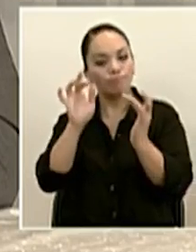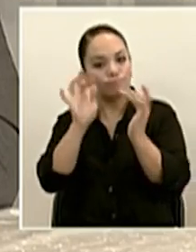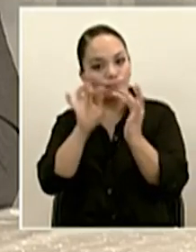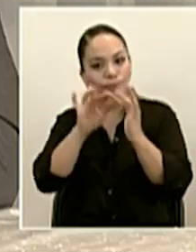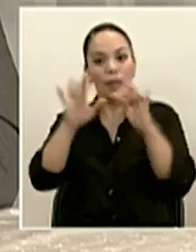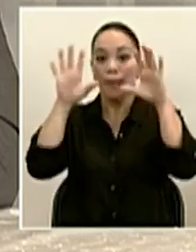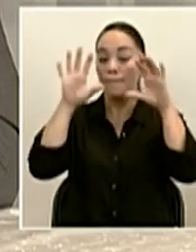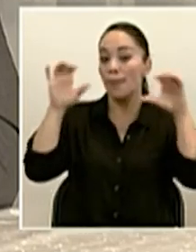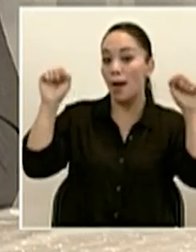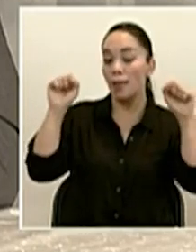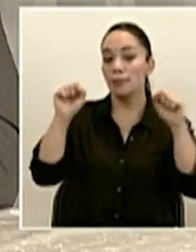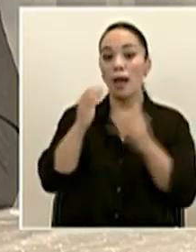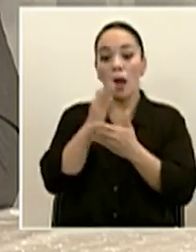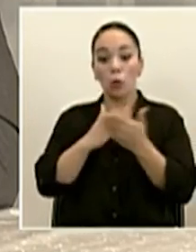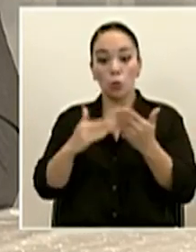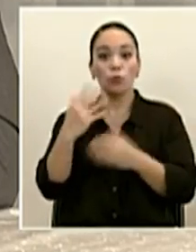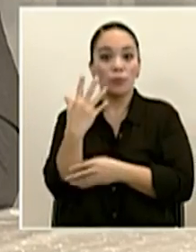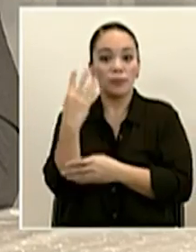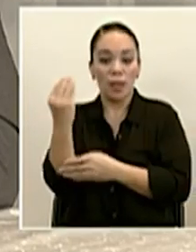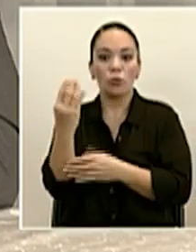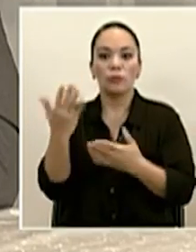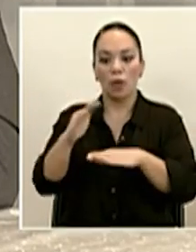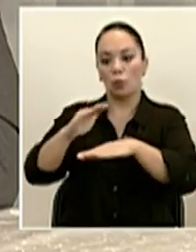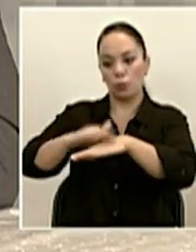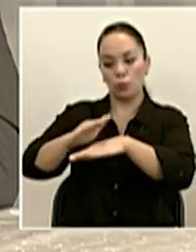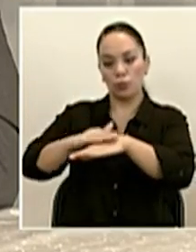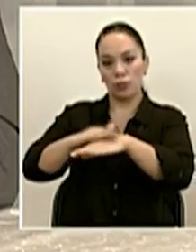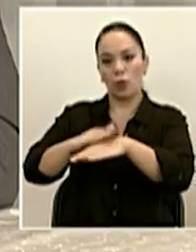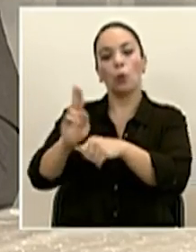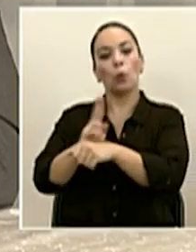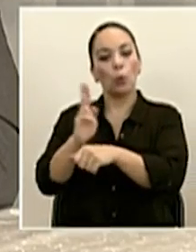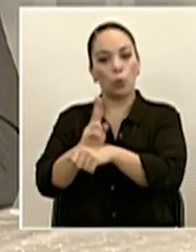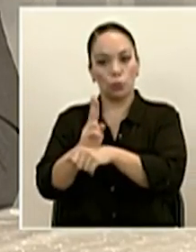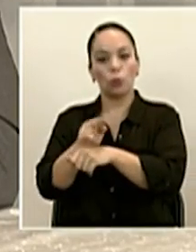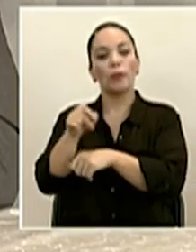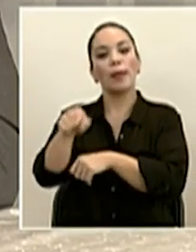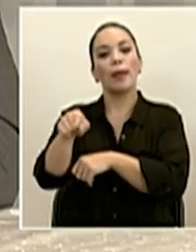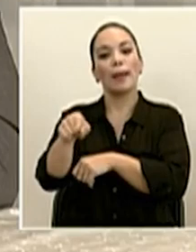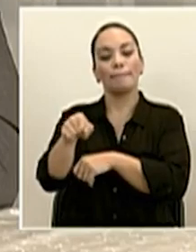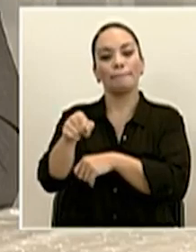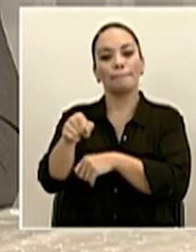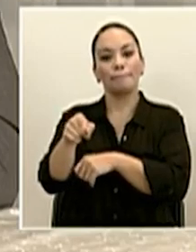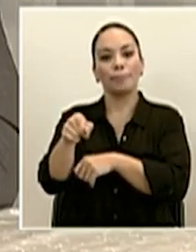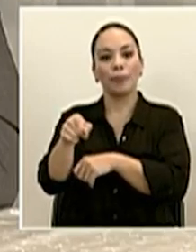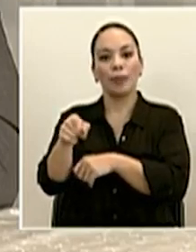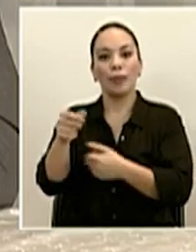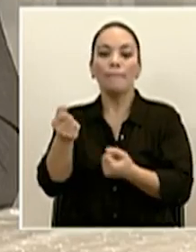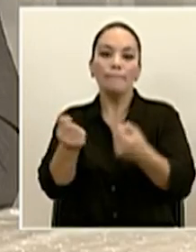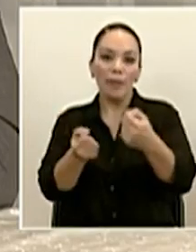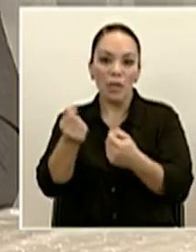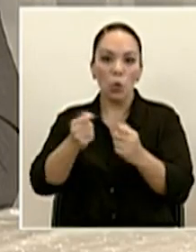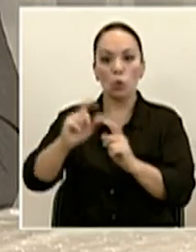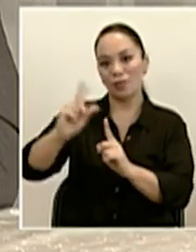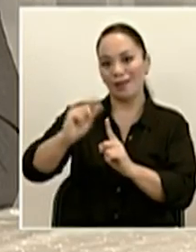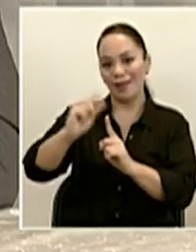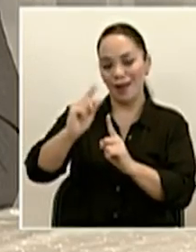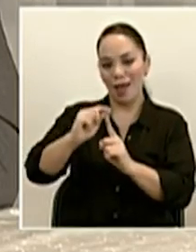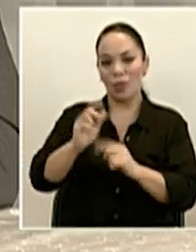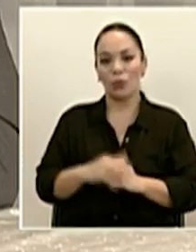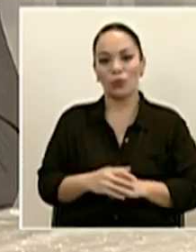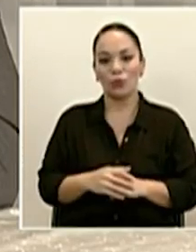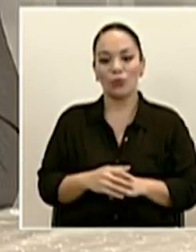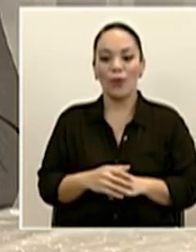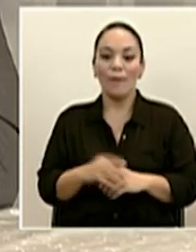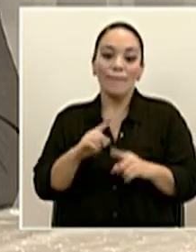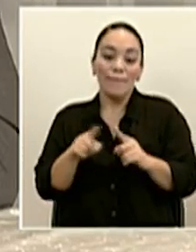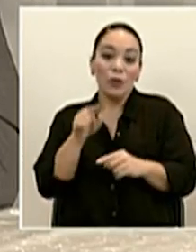e incluso para algunos que ya han salido, se han autorizado el uso de los vehículos de los rentacar. No obstante,